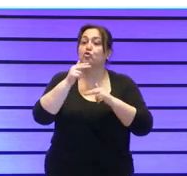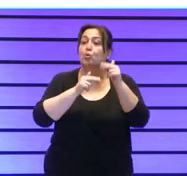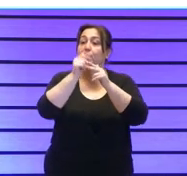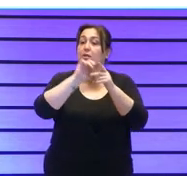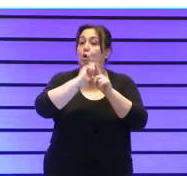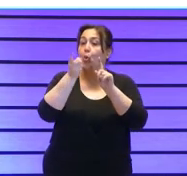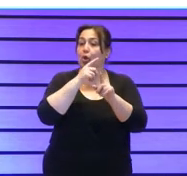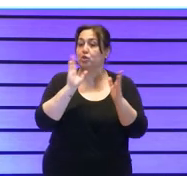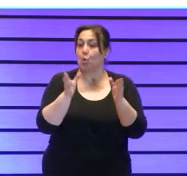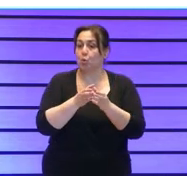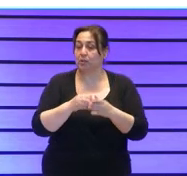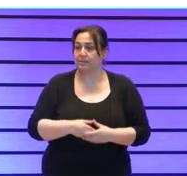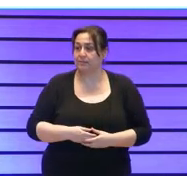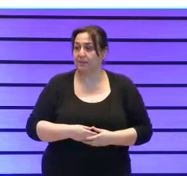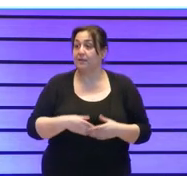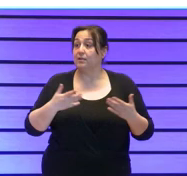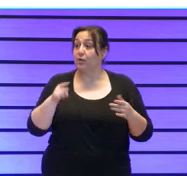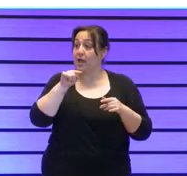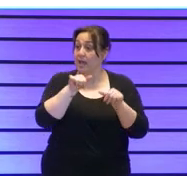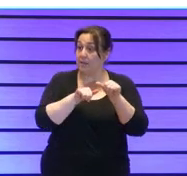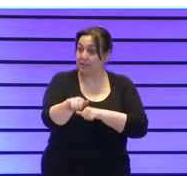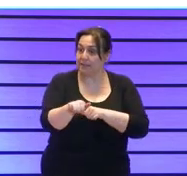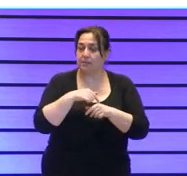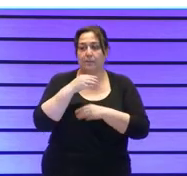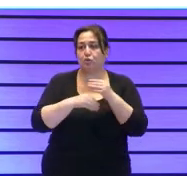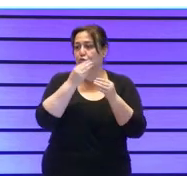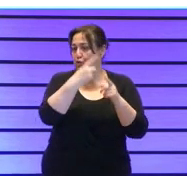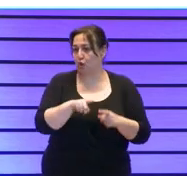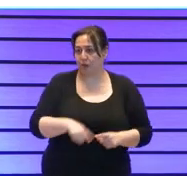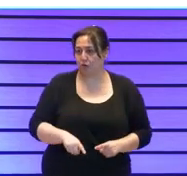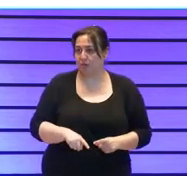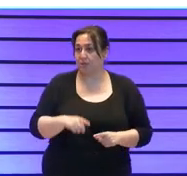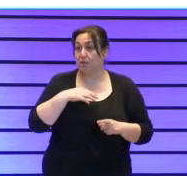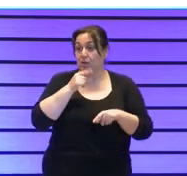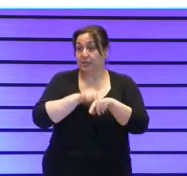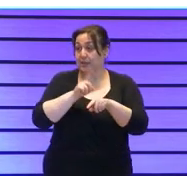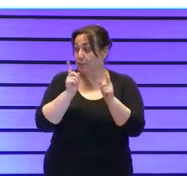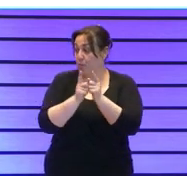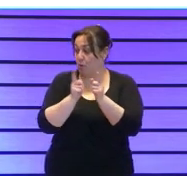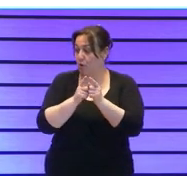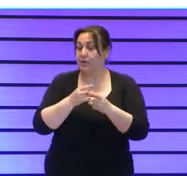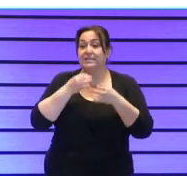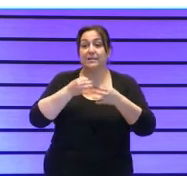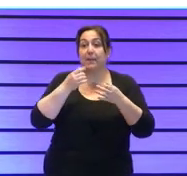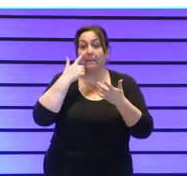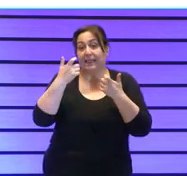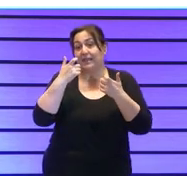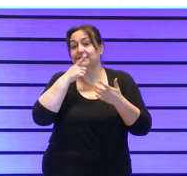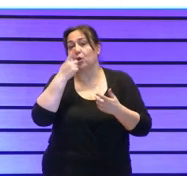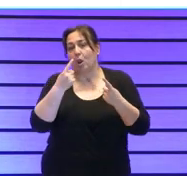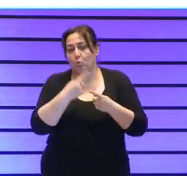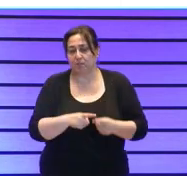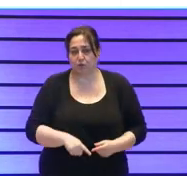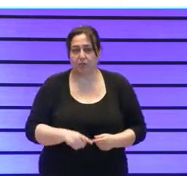soluciones conjuntas así que a partir de ahí hemos hecho un montón de cosas como tengo un poquito tiempo simplemente voy a resaltar a una de ellas